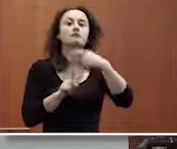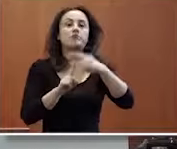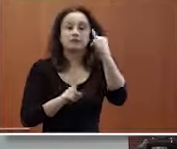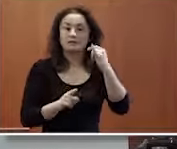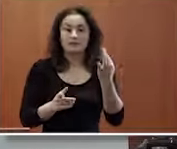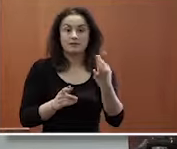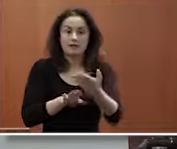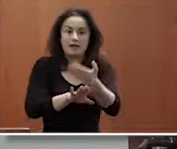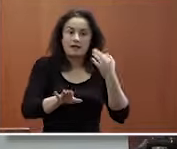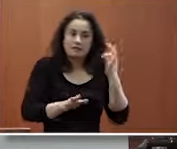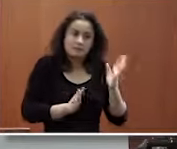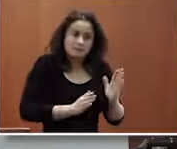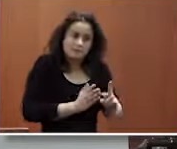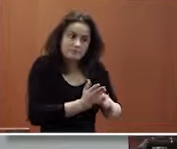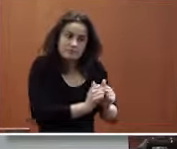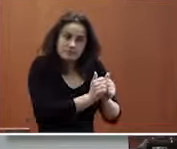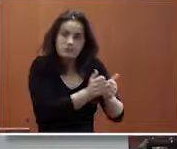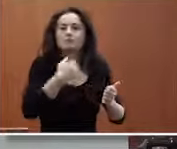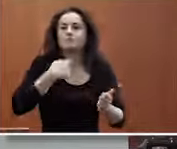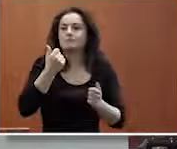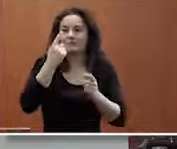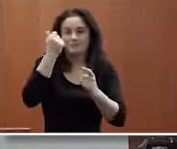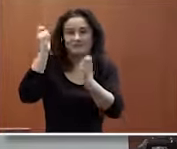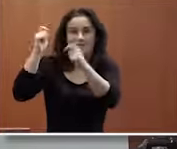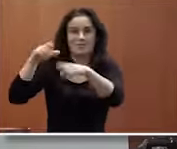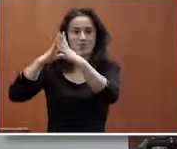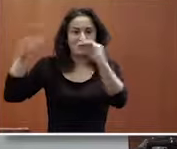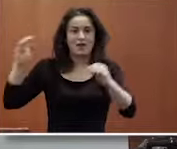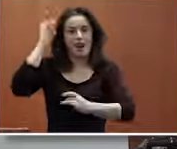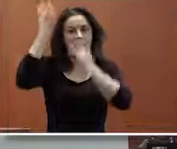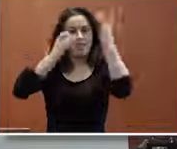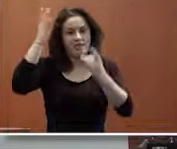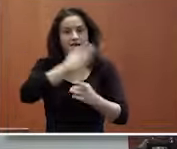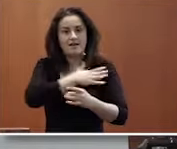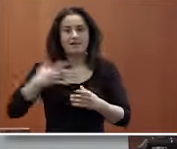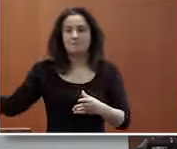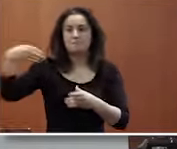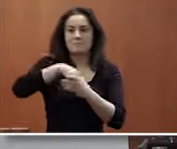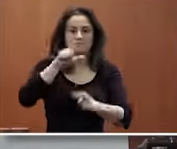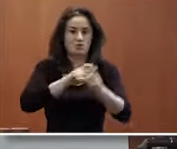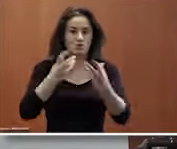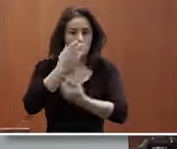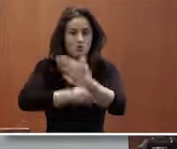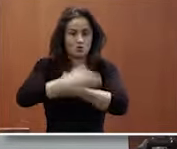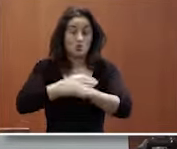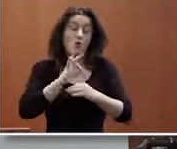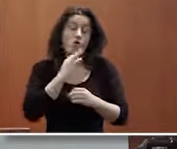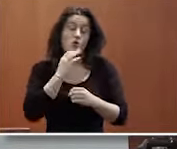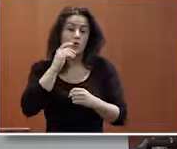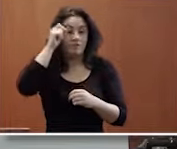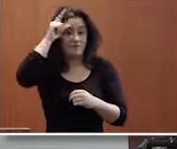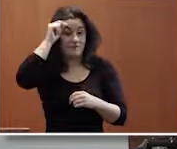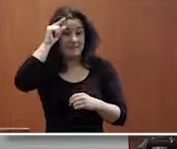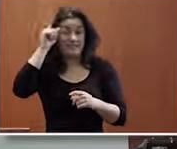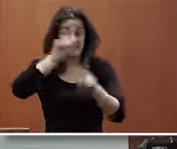abonarlo hay que abonarlo adecuadamente y por eso felicito a la universidad por tener esa iniciativa de incorporar a gente con discapacidad con dificultades cognitivas